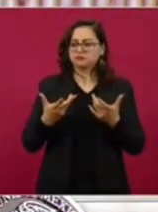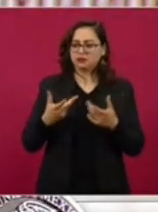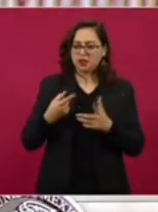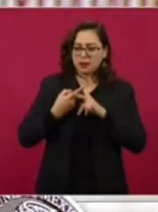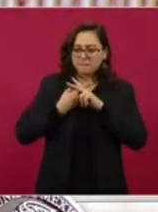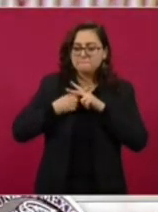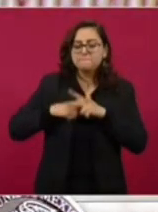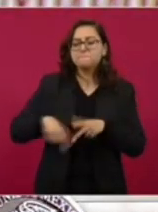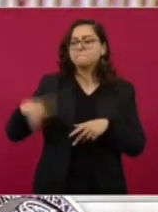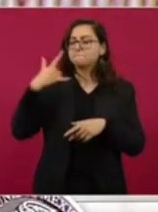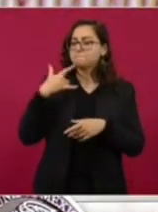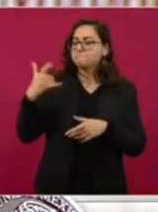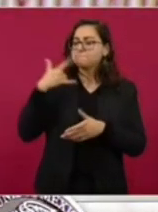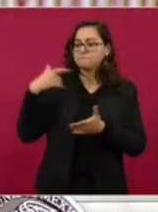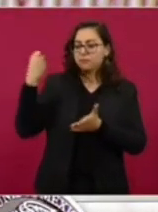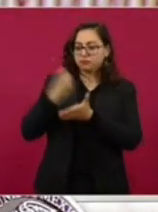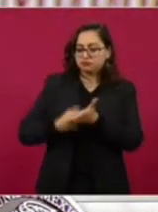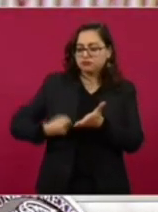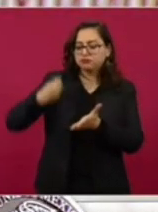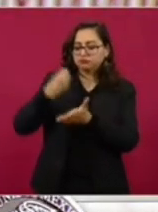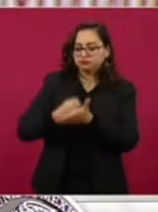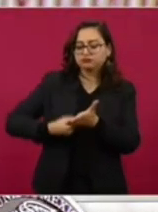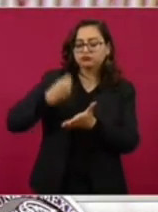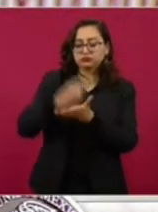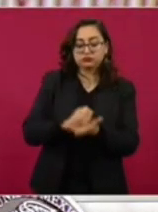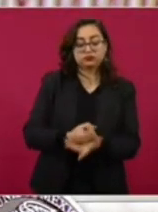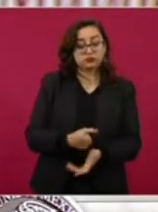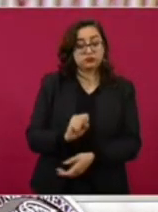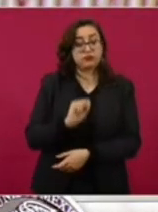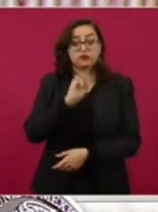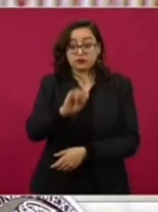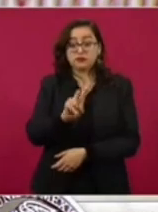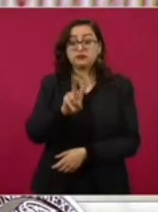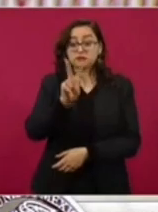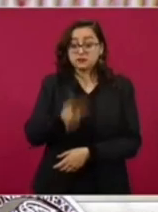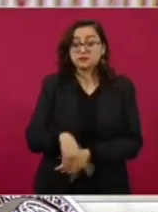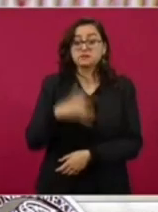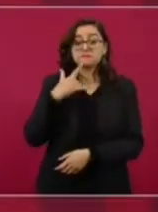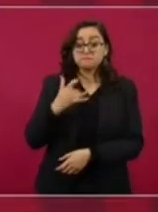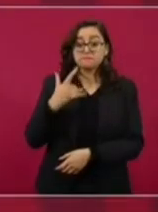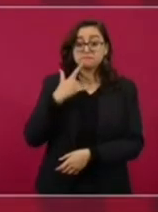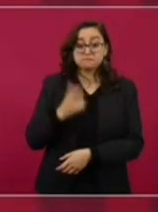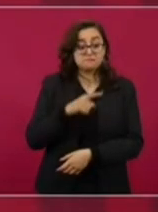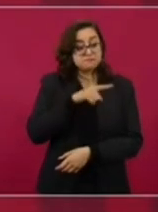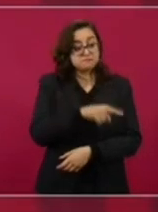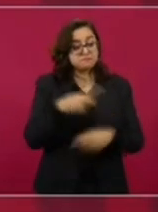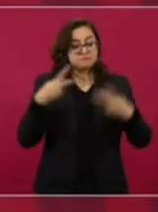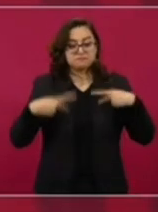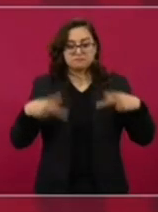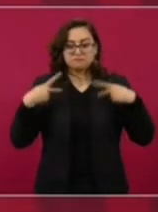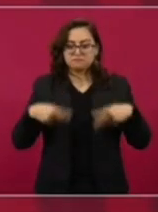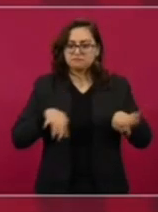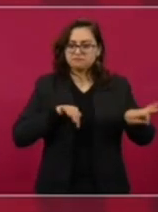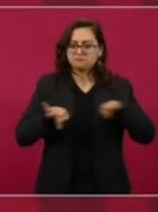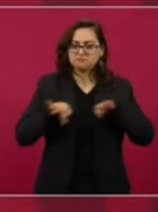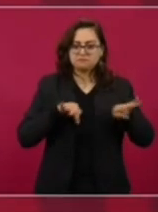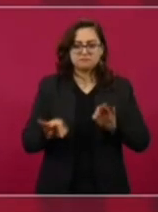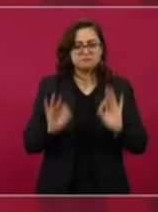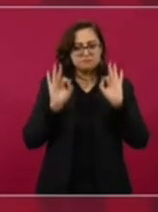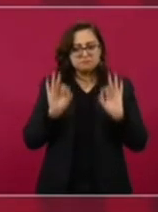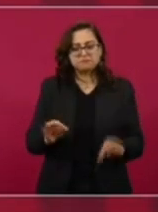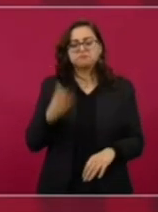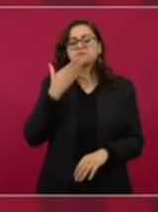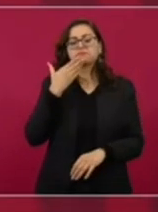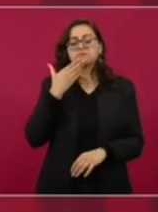es un activo de este movimiento y es una gente que ha dado resultados y ahora